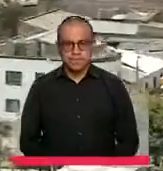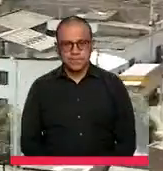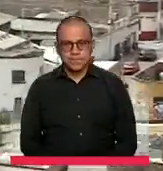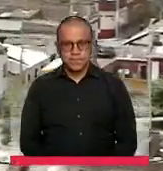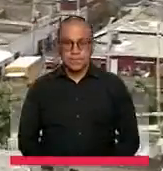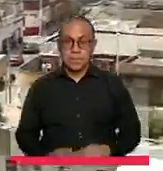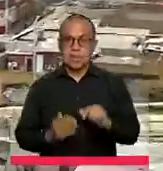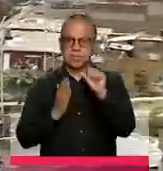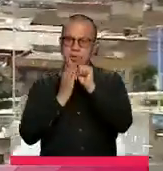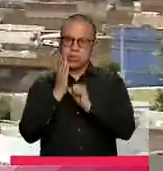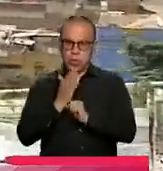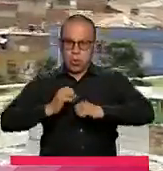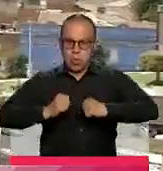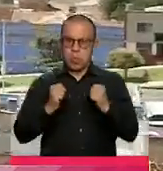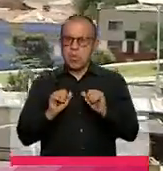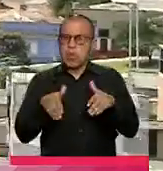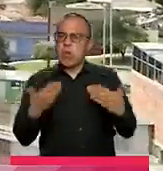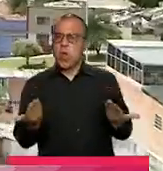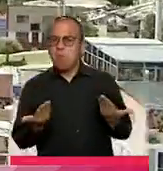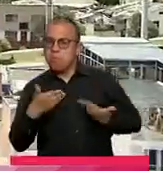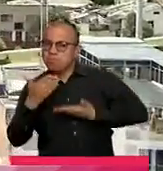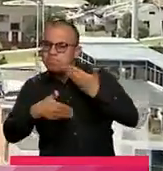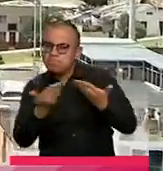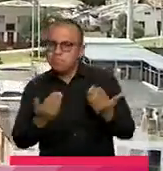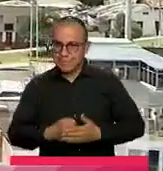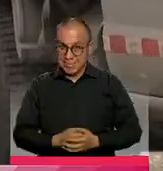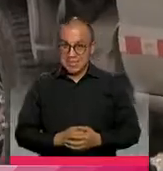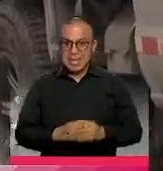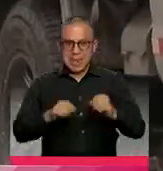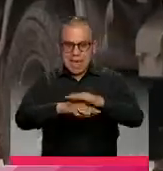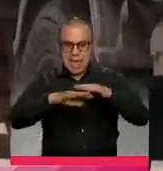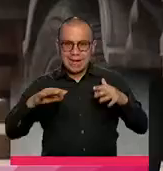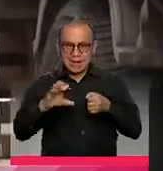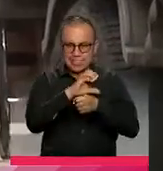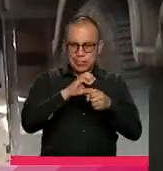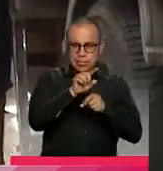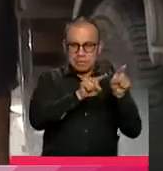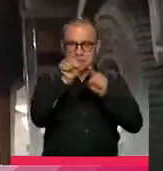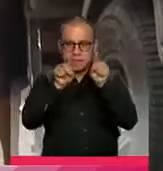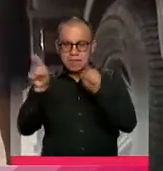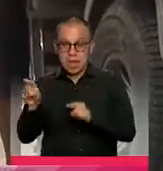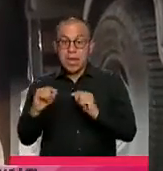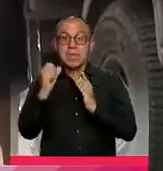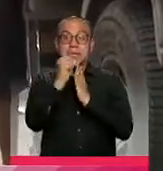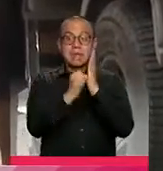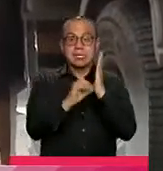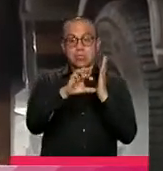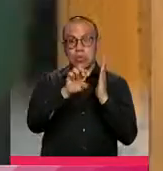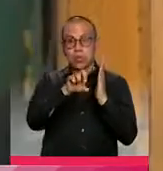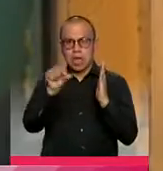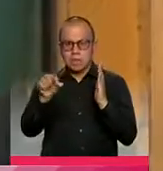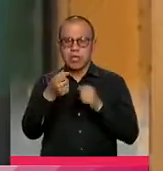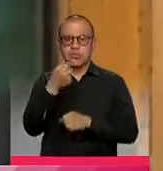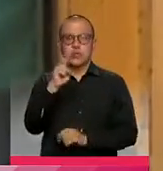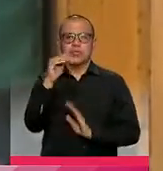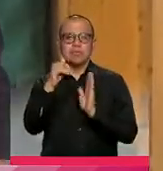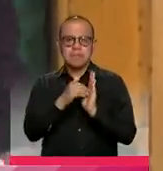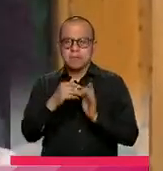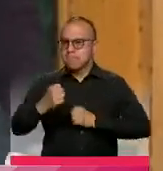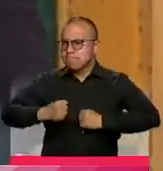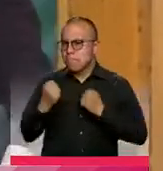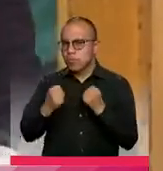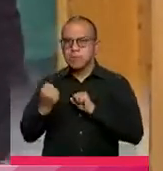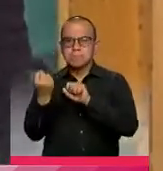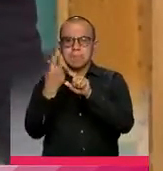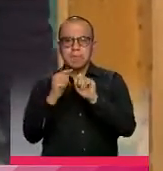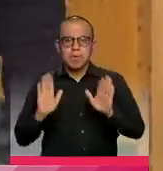El programa Bogotá como vamos, la red de ciudades como vamos y la Fundación Corona realizaron una encuesta entre más de 12 mil bogotanos para medir